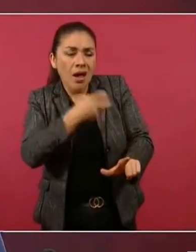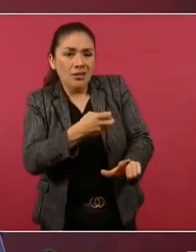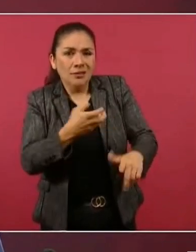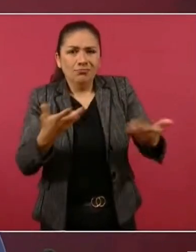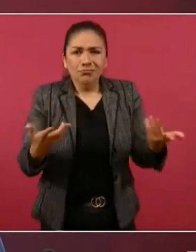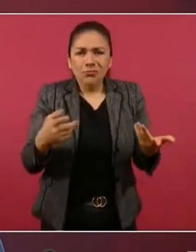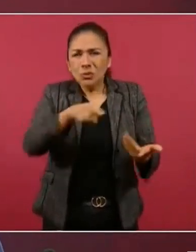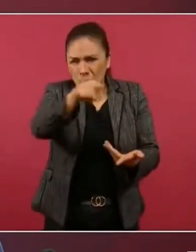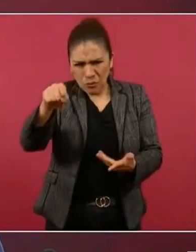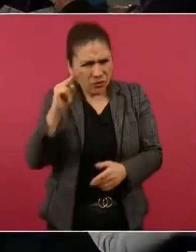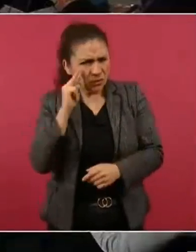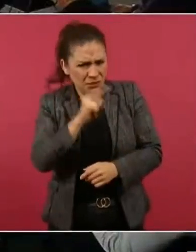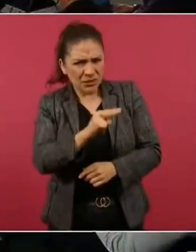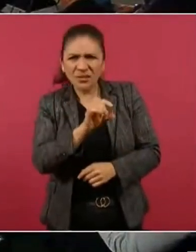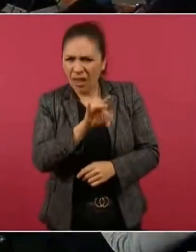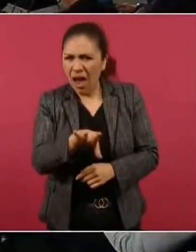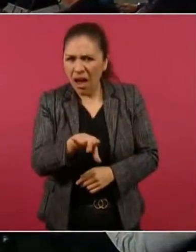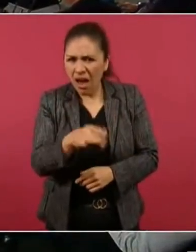¿Ustedes ya lo vieron?